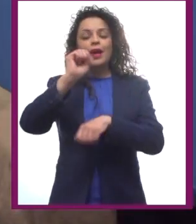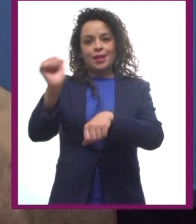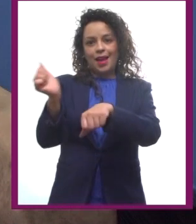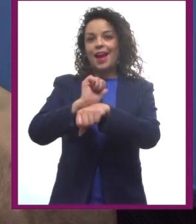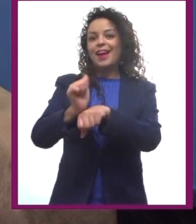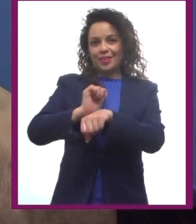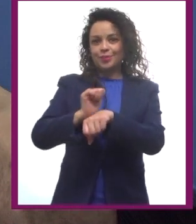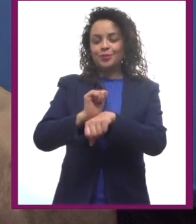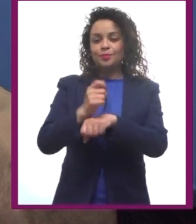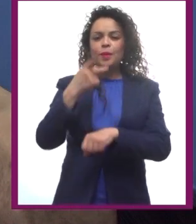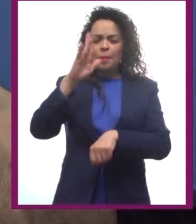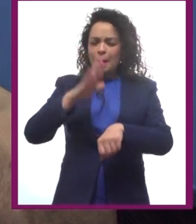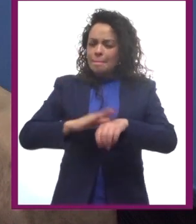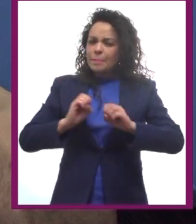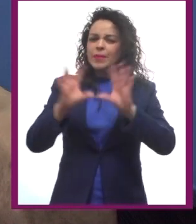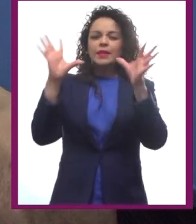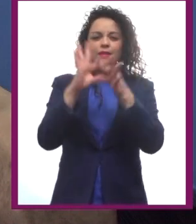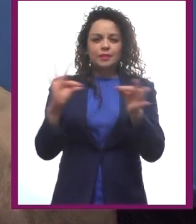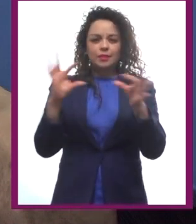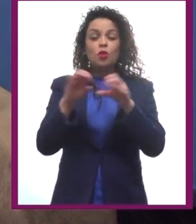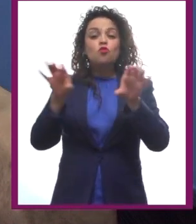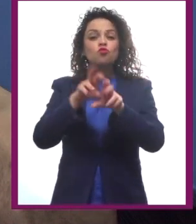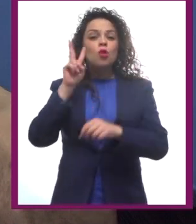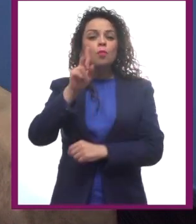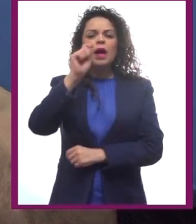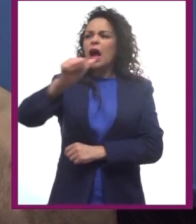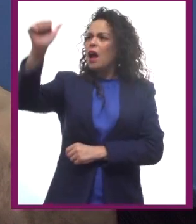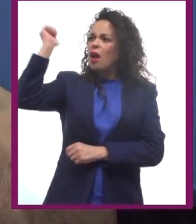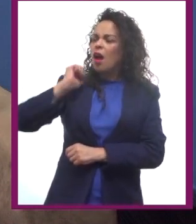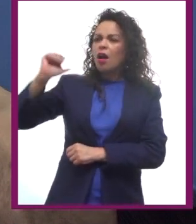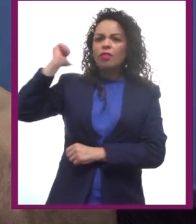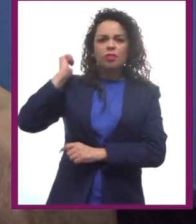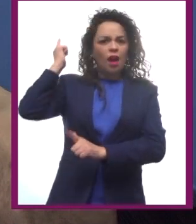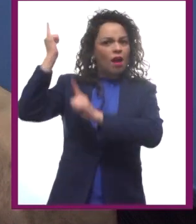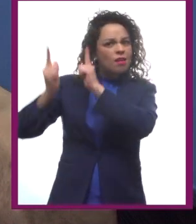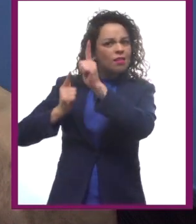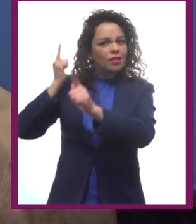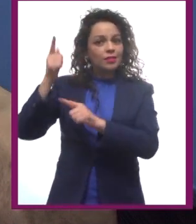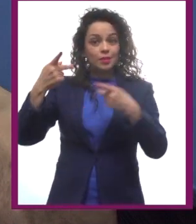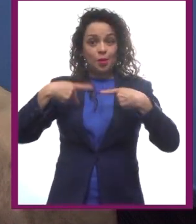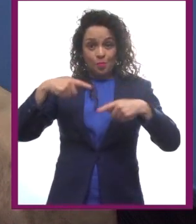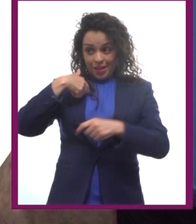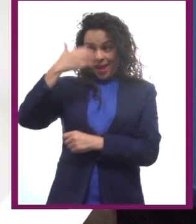para explicarme mejor, ¿qué les parece si vamos a la antigua Grecia con un viejo conocido?